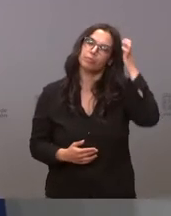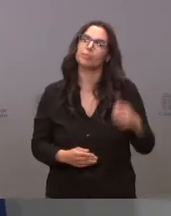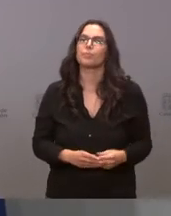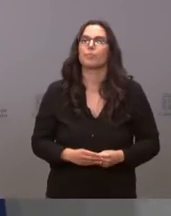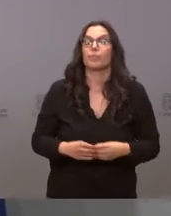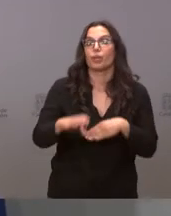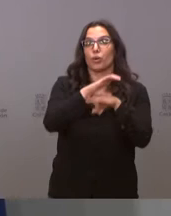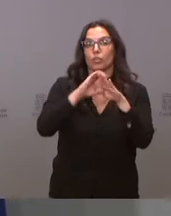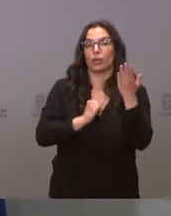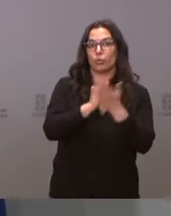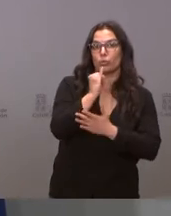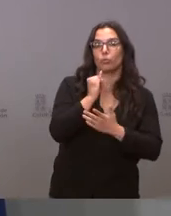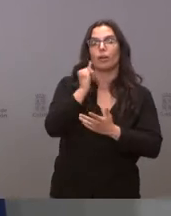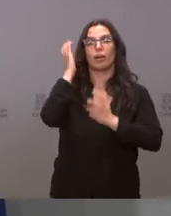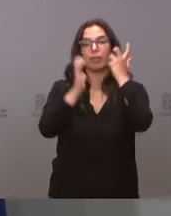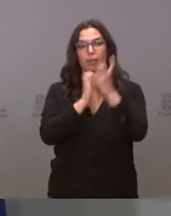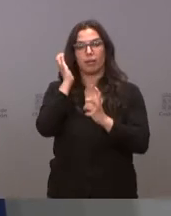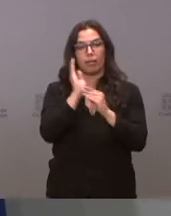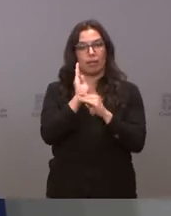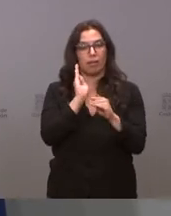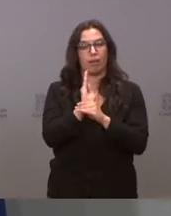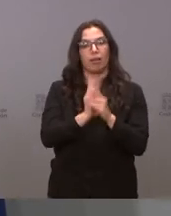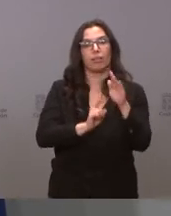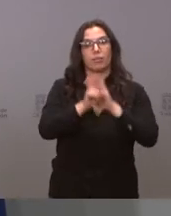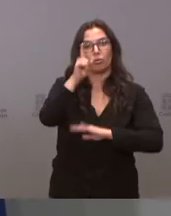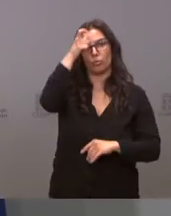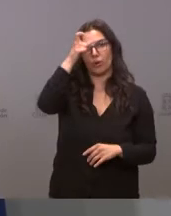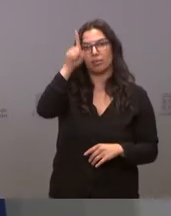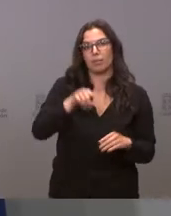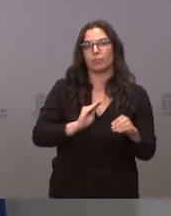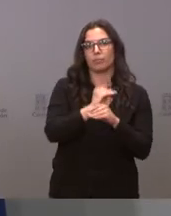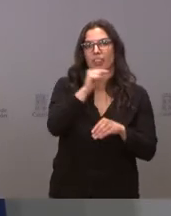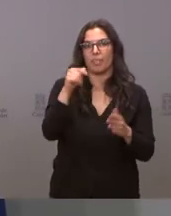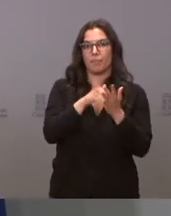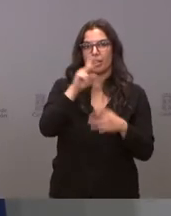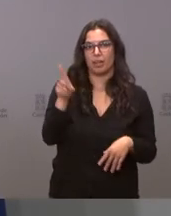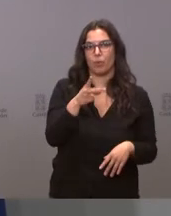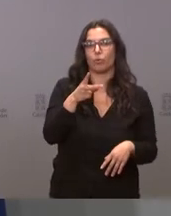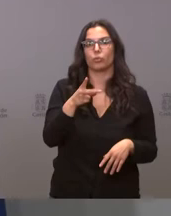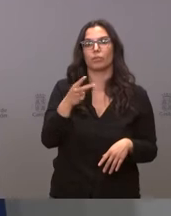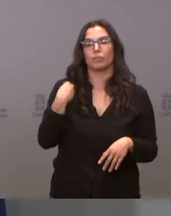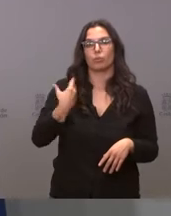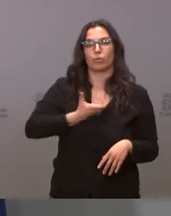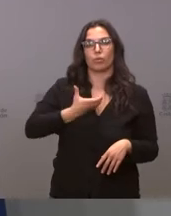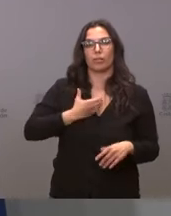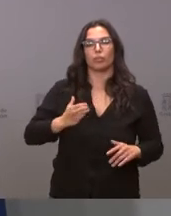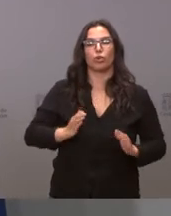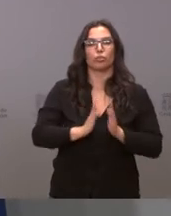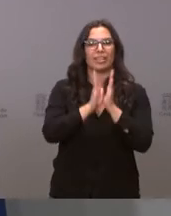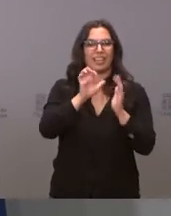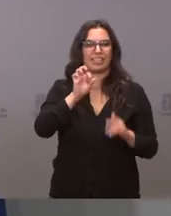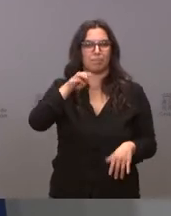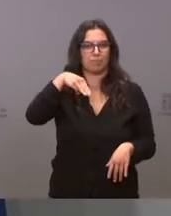Agricultura Ganadería y Desarrollo Rural destina también 100.000 euros a la entidad local de La Santa Espina para la